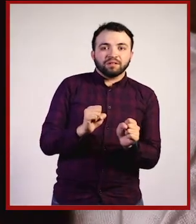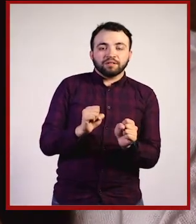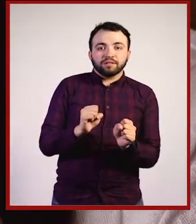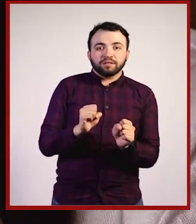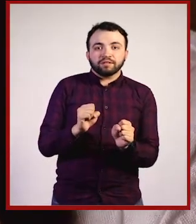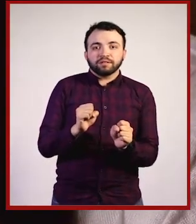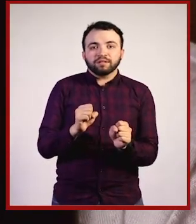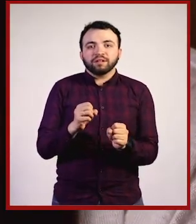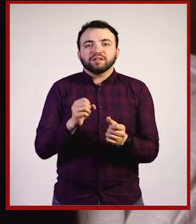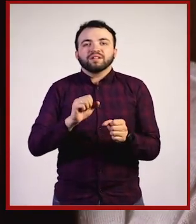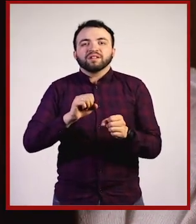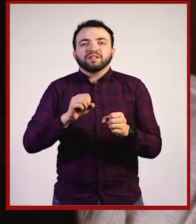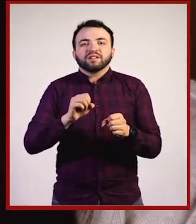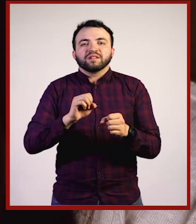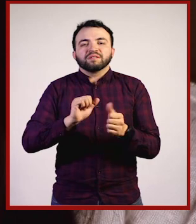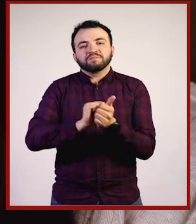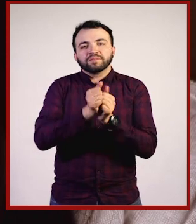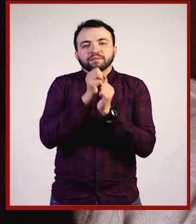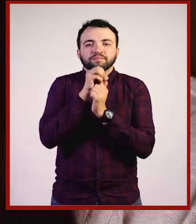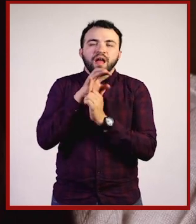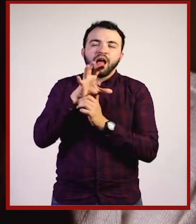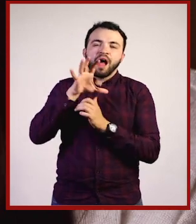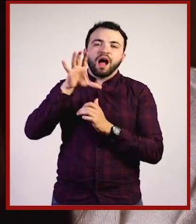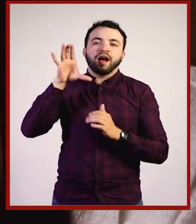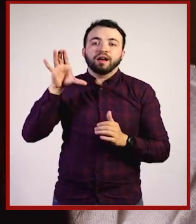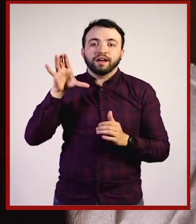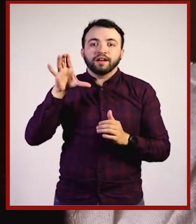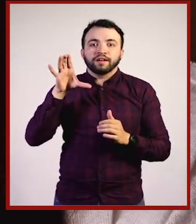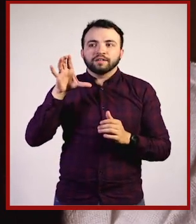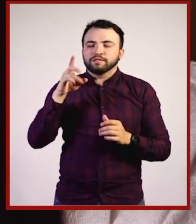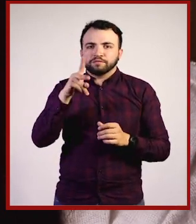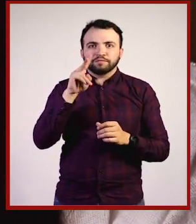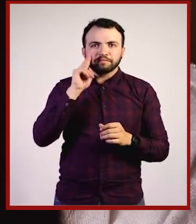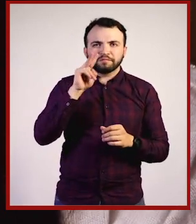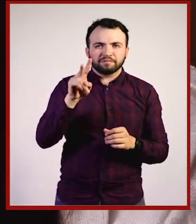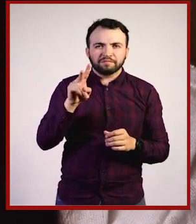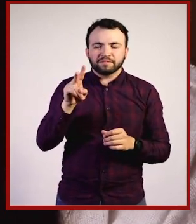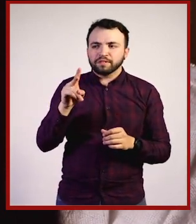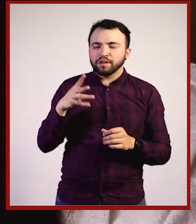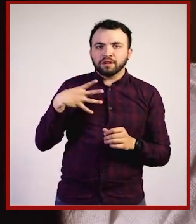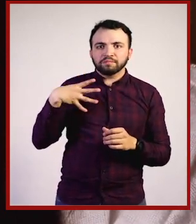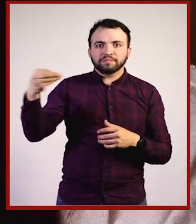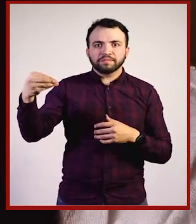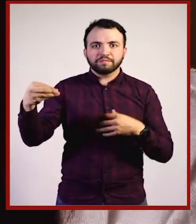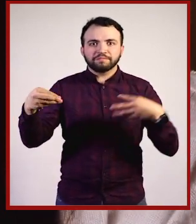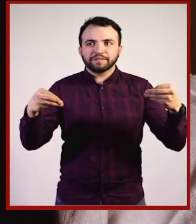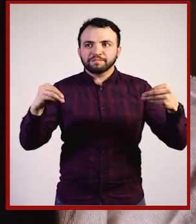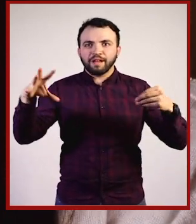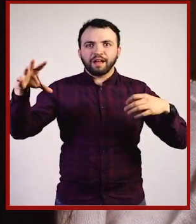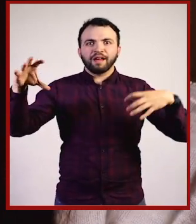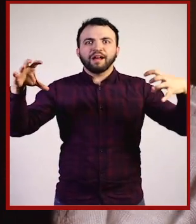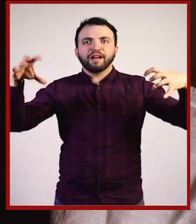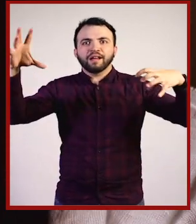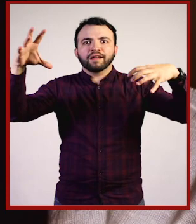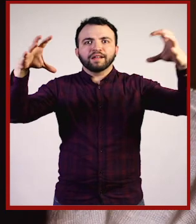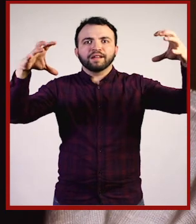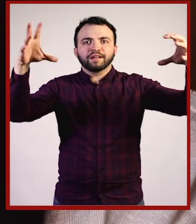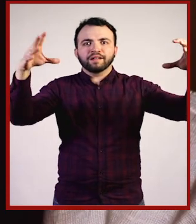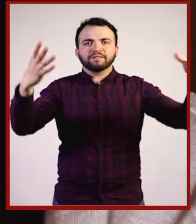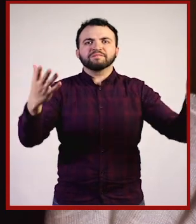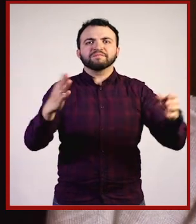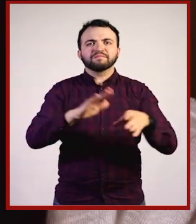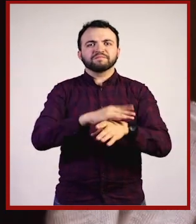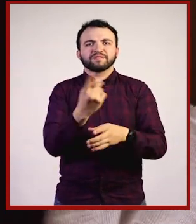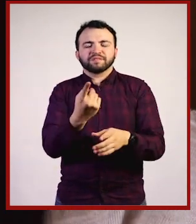de pronto otro bosteza. El bostezo es contagioso. Definitivamente. Los especialistas en la evolución humana dicen